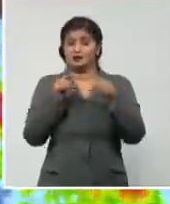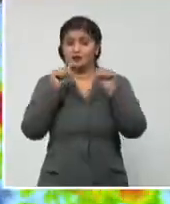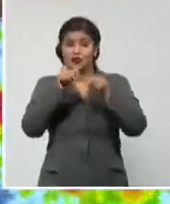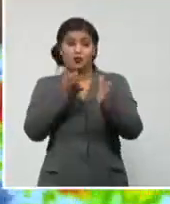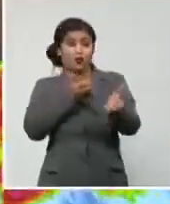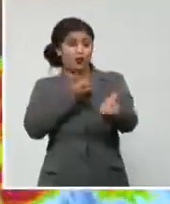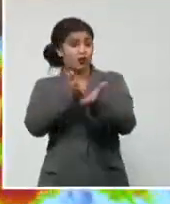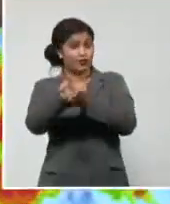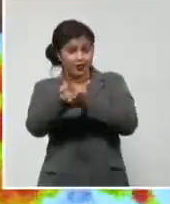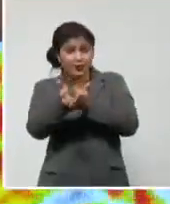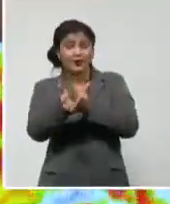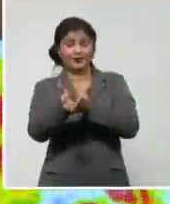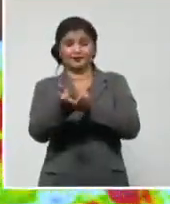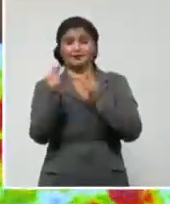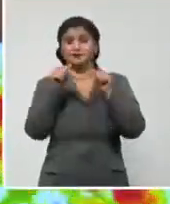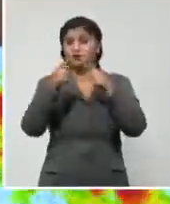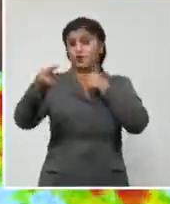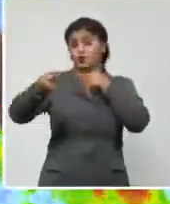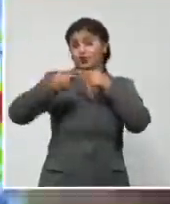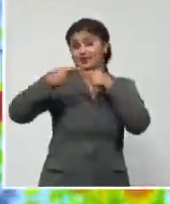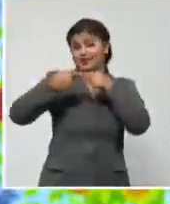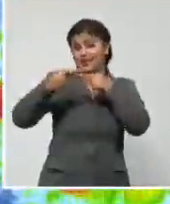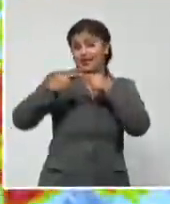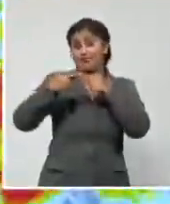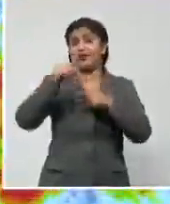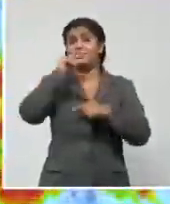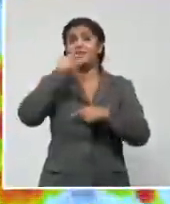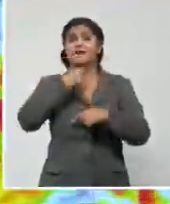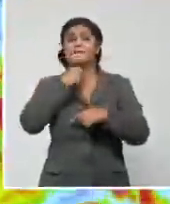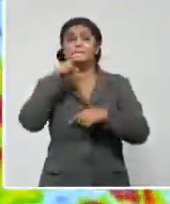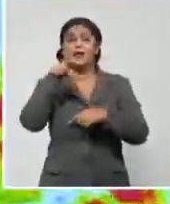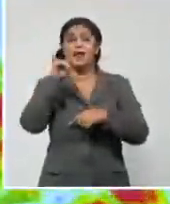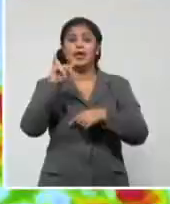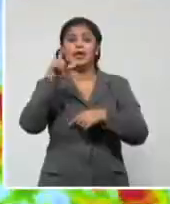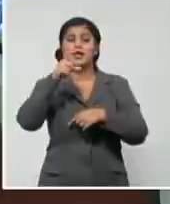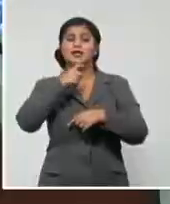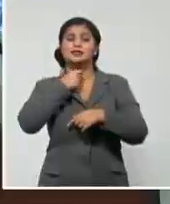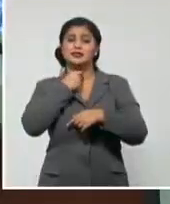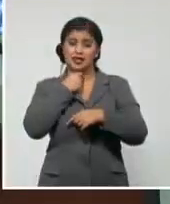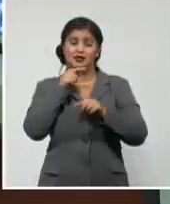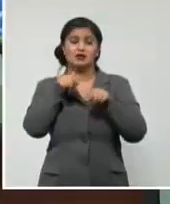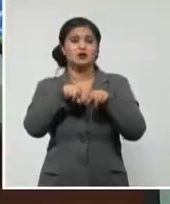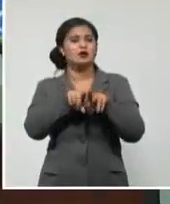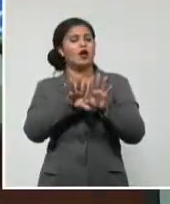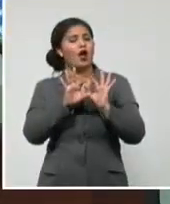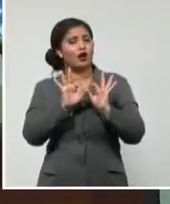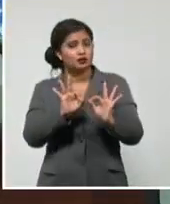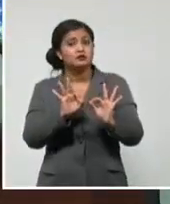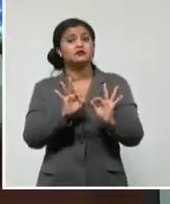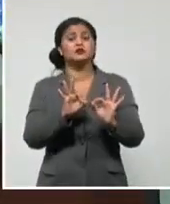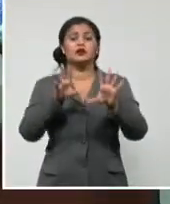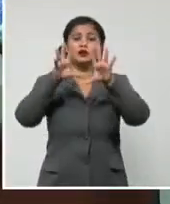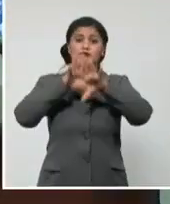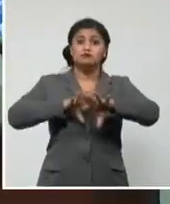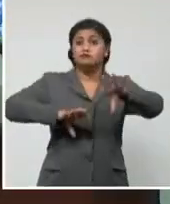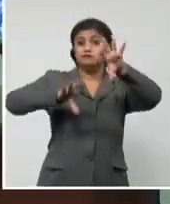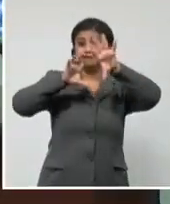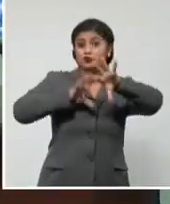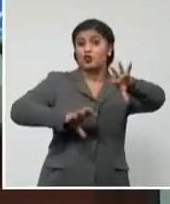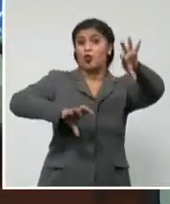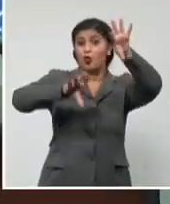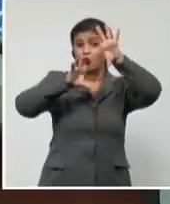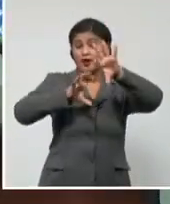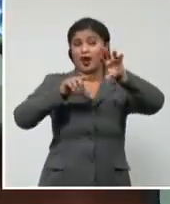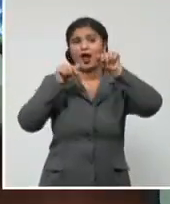localiza próximo al este de Belice, este centro pobremente definido. Y es que precisamente en los niveles superiores de la atmósfera